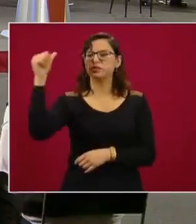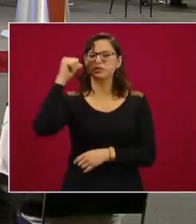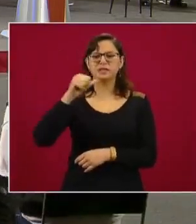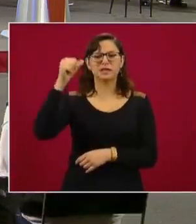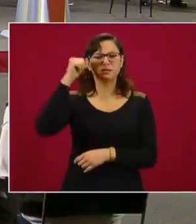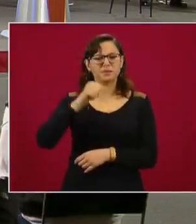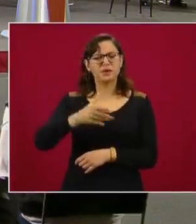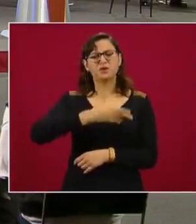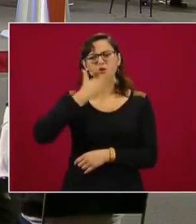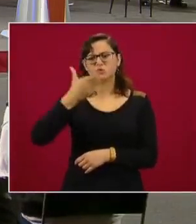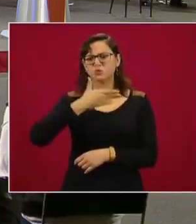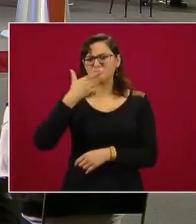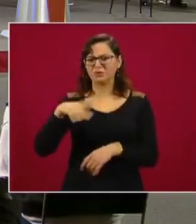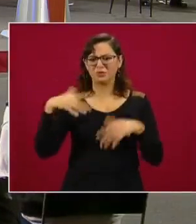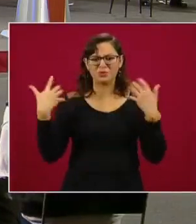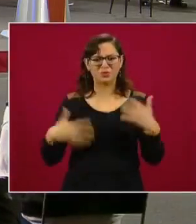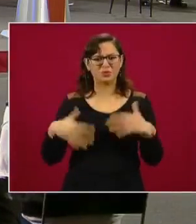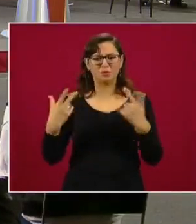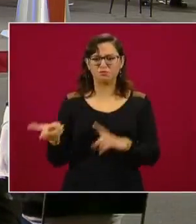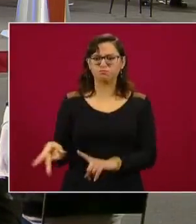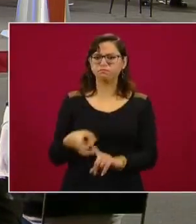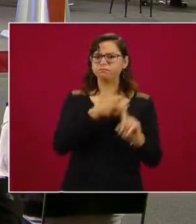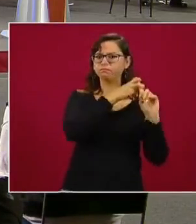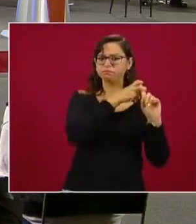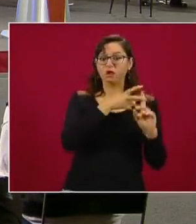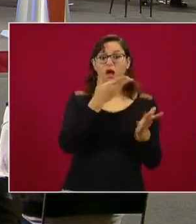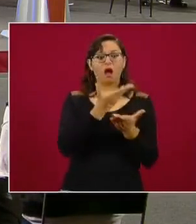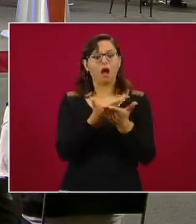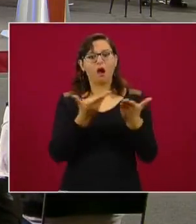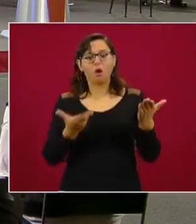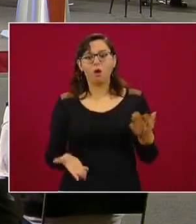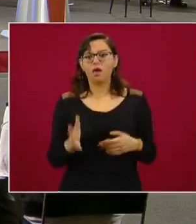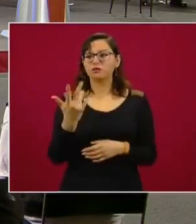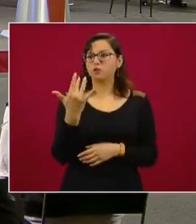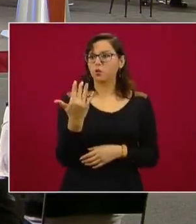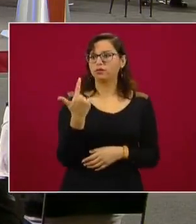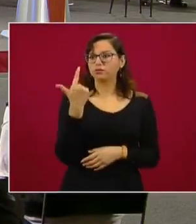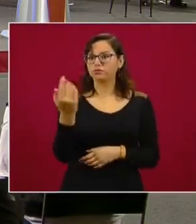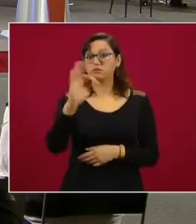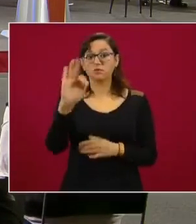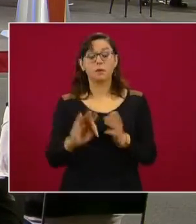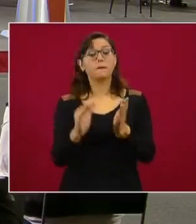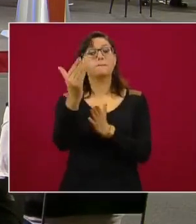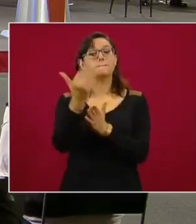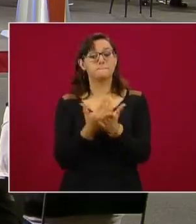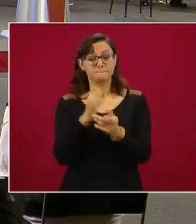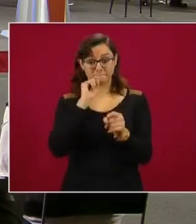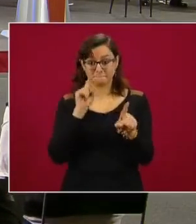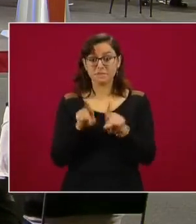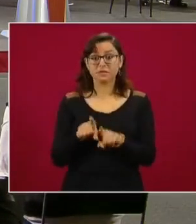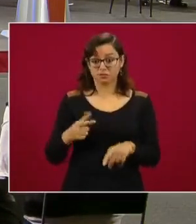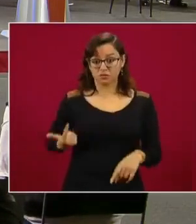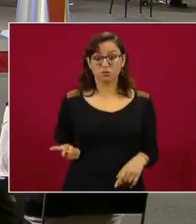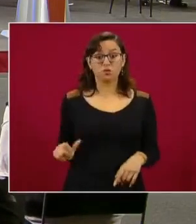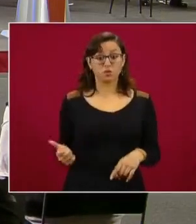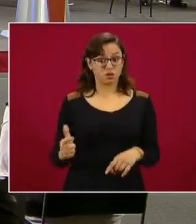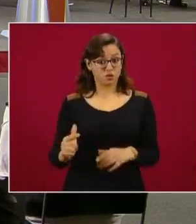estaba en las primeras planas por secuestro, ahora está menos 57 por ciento, incluso Guanajuato. Ya